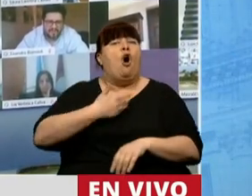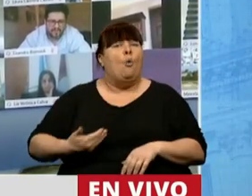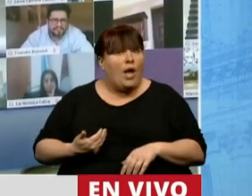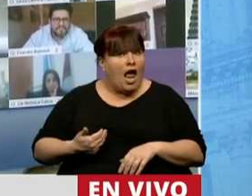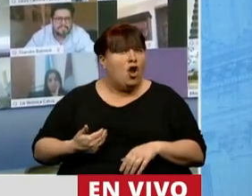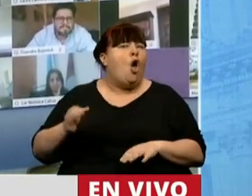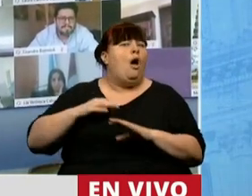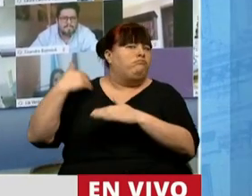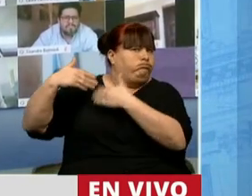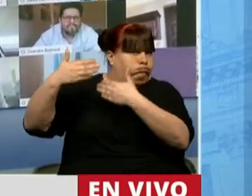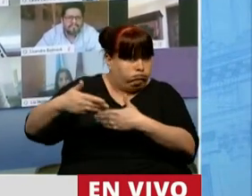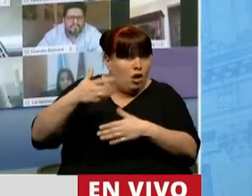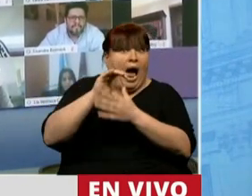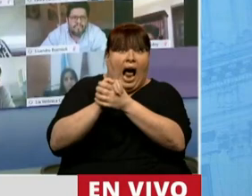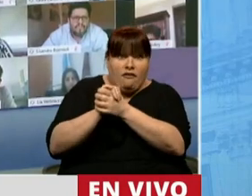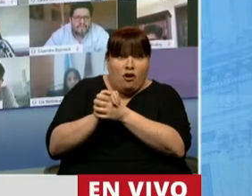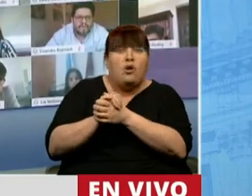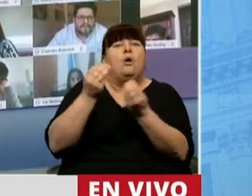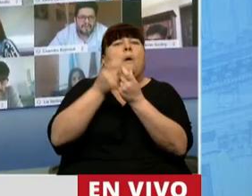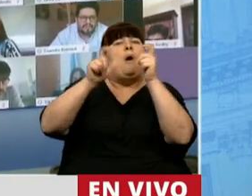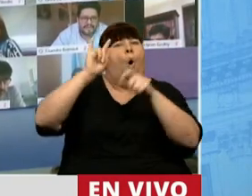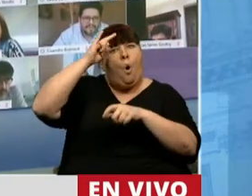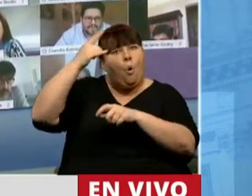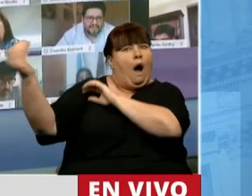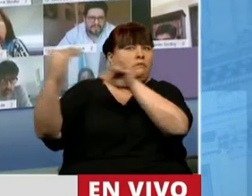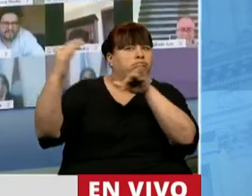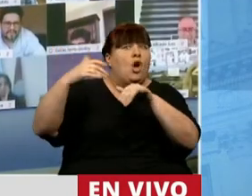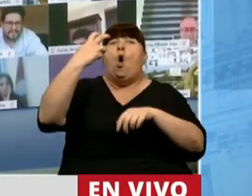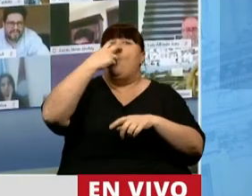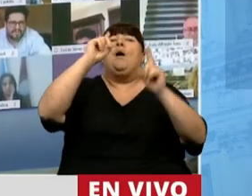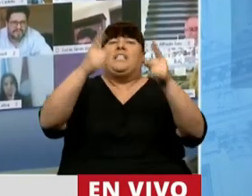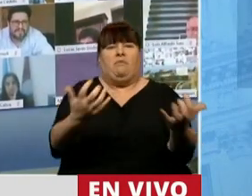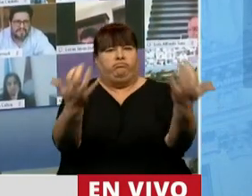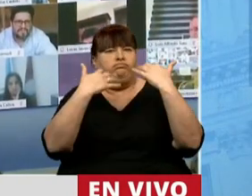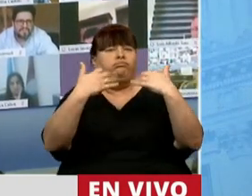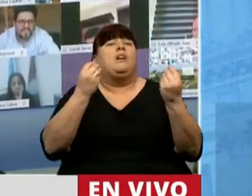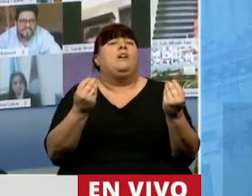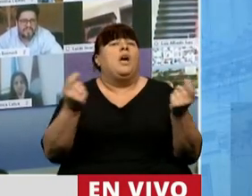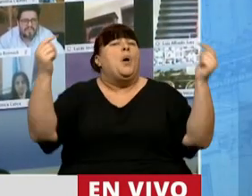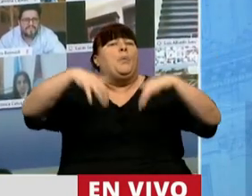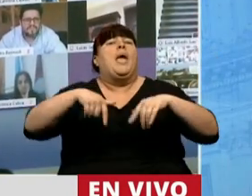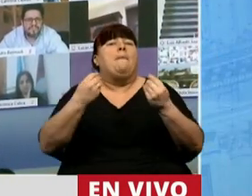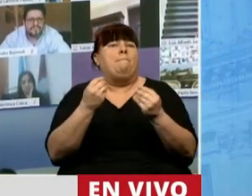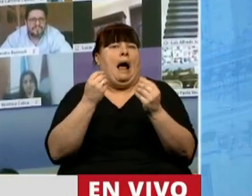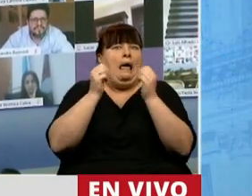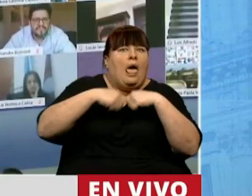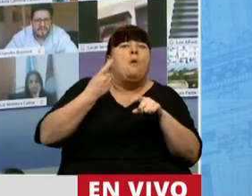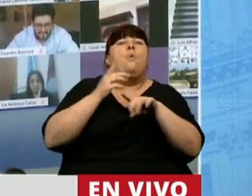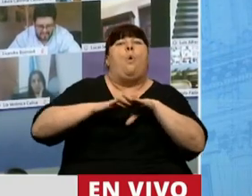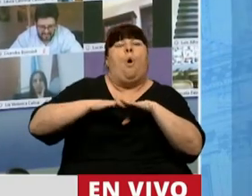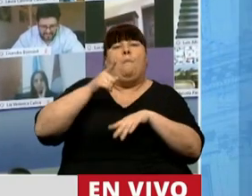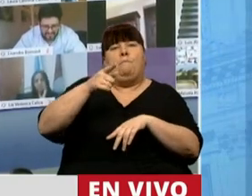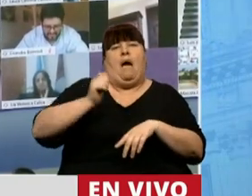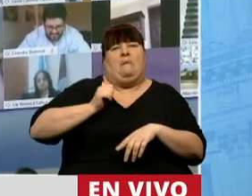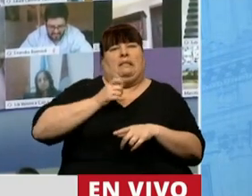muchos años después, a muchos uruguayos y a bolivianos que se venían a refugiar también perseguidos por